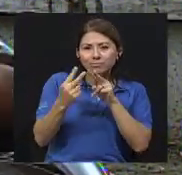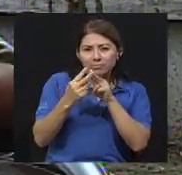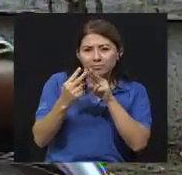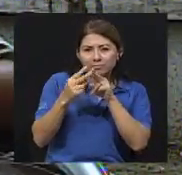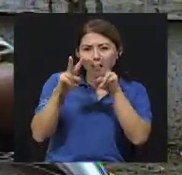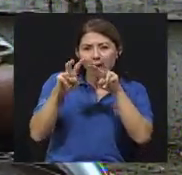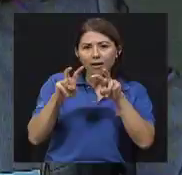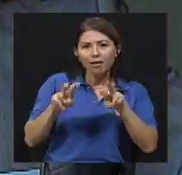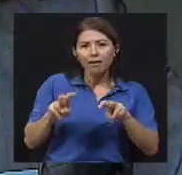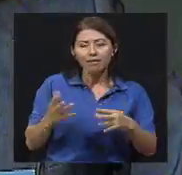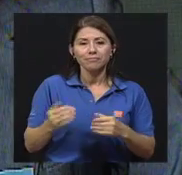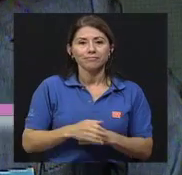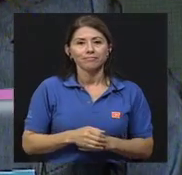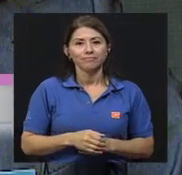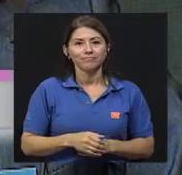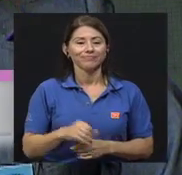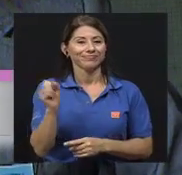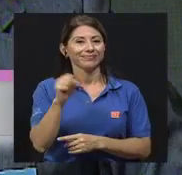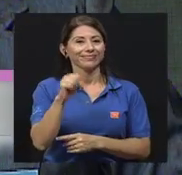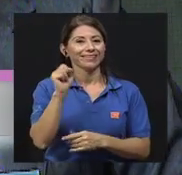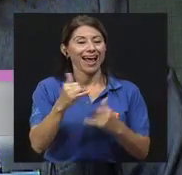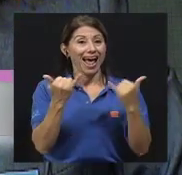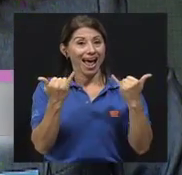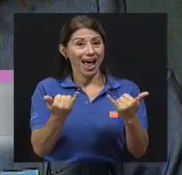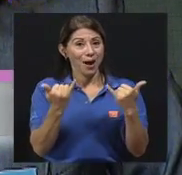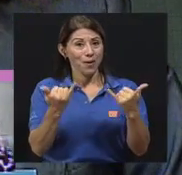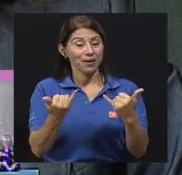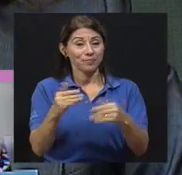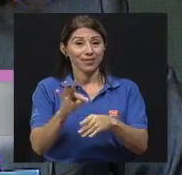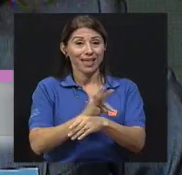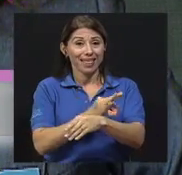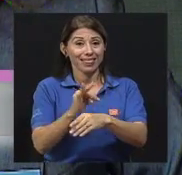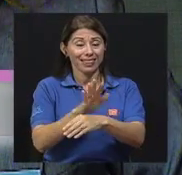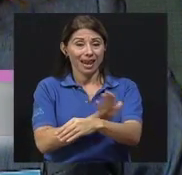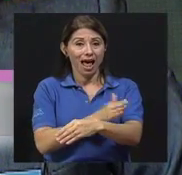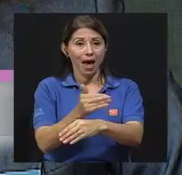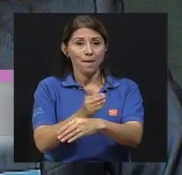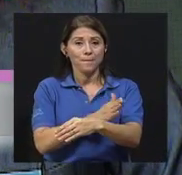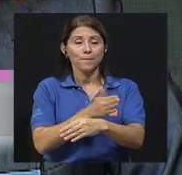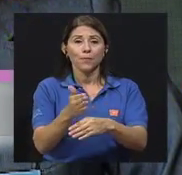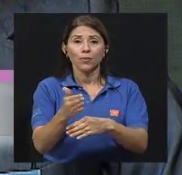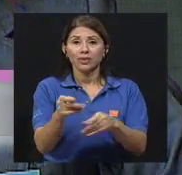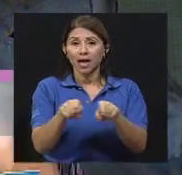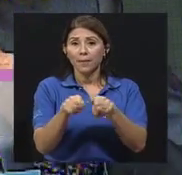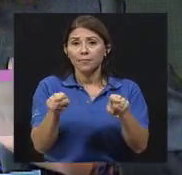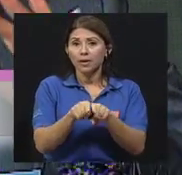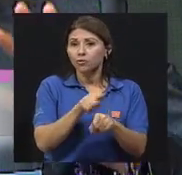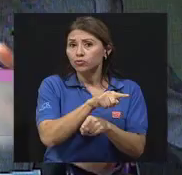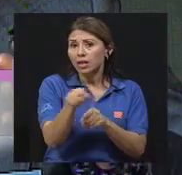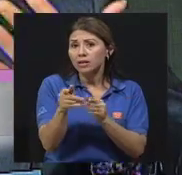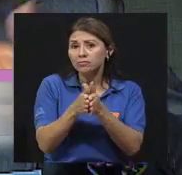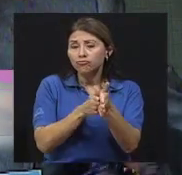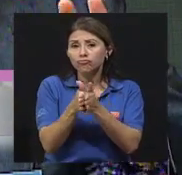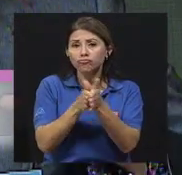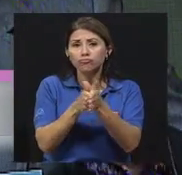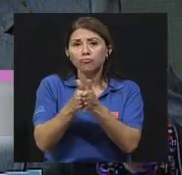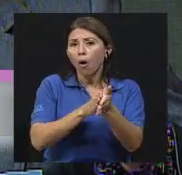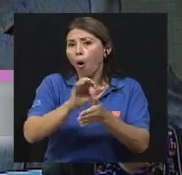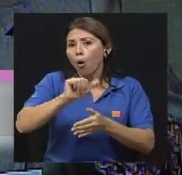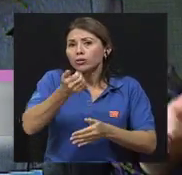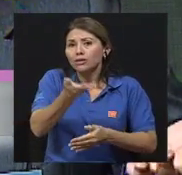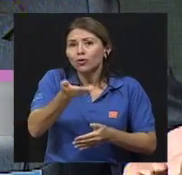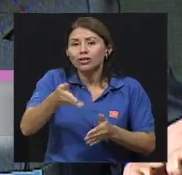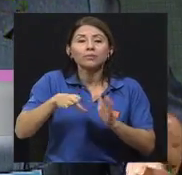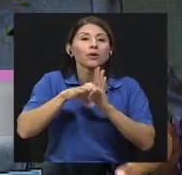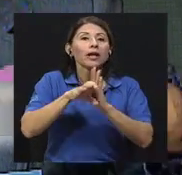principio es desconocida. Claro. Ahora bien, José Pablo, también la musicoterapia, me imagino que ustedes echan mano de otro tipo